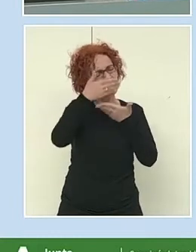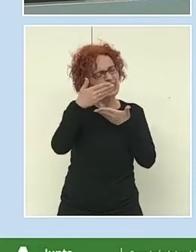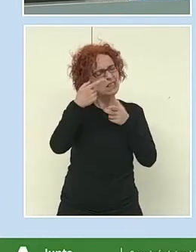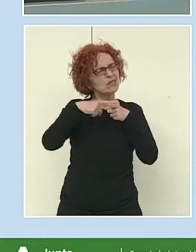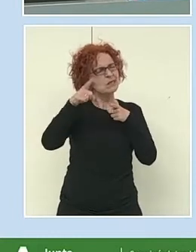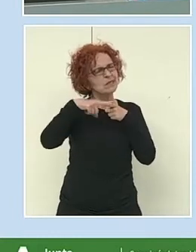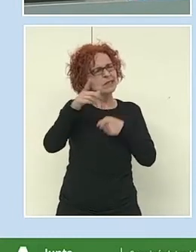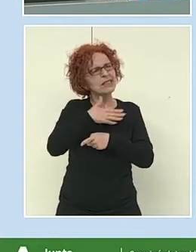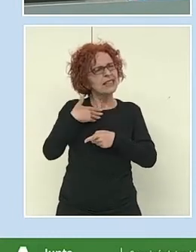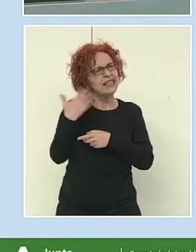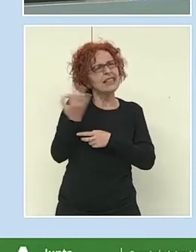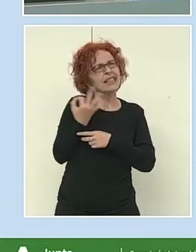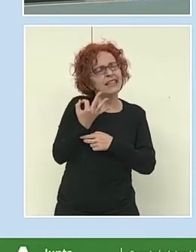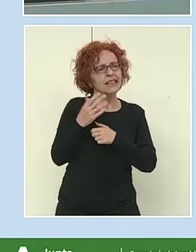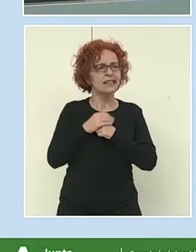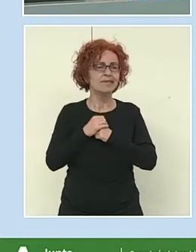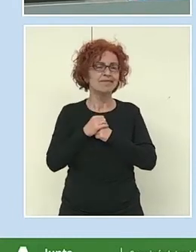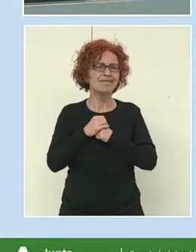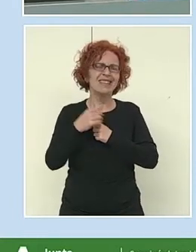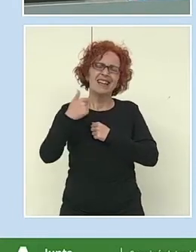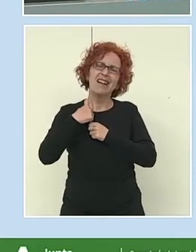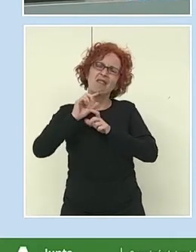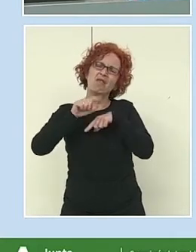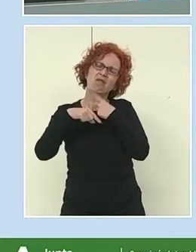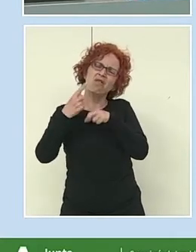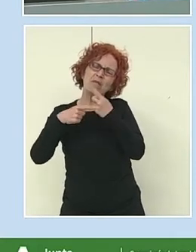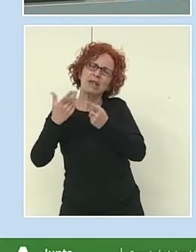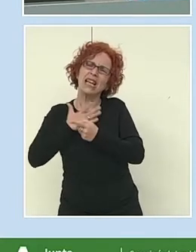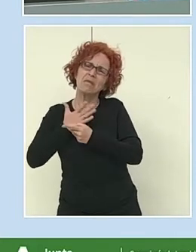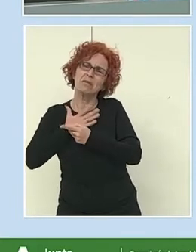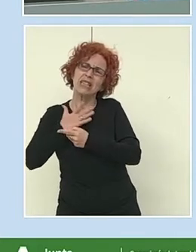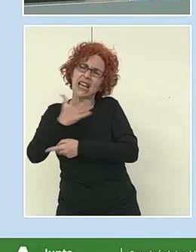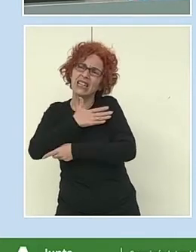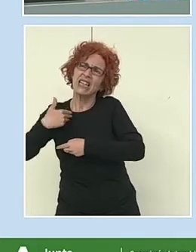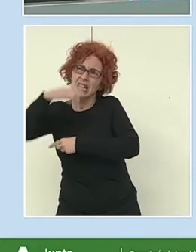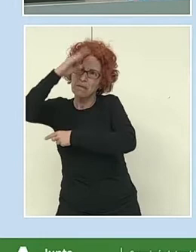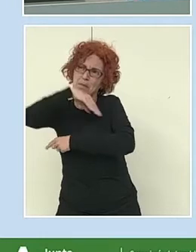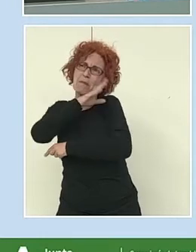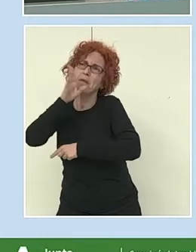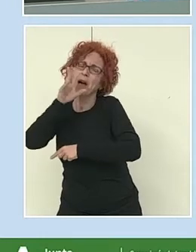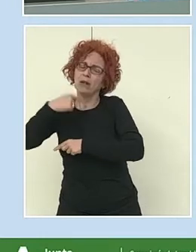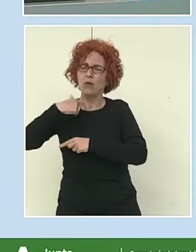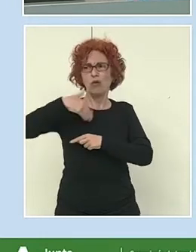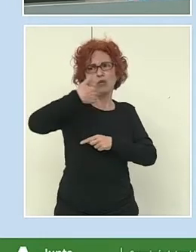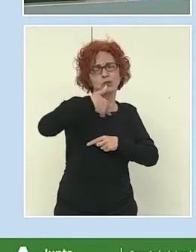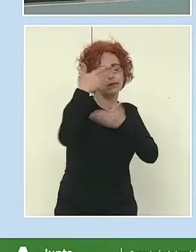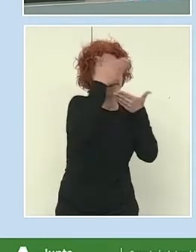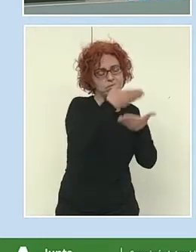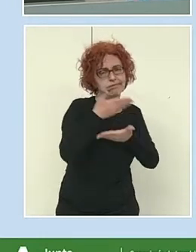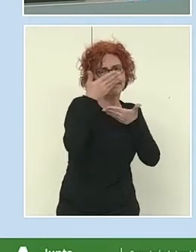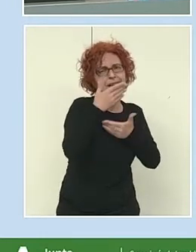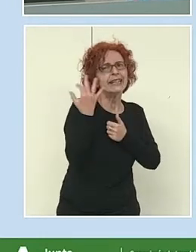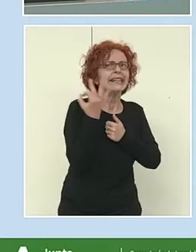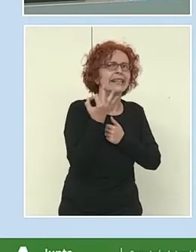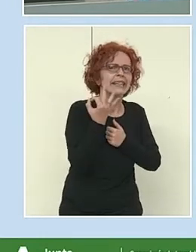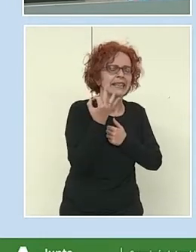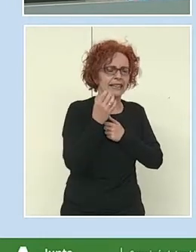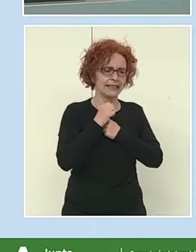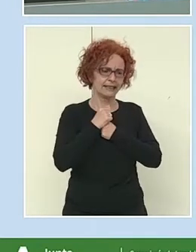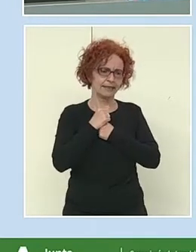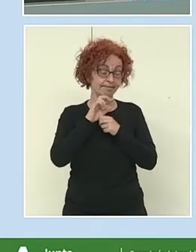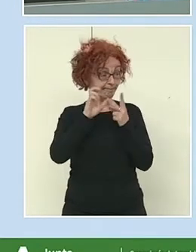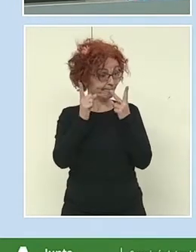Y lo pueden rellenar. ¿Qué es lo que mi familia quiere que yo estudie? Porque igual ya hay indicaciones, ¿no?